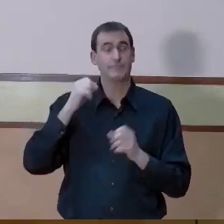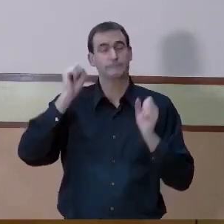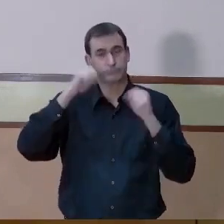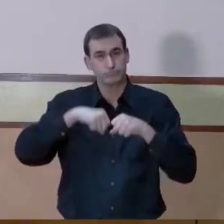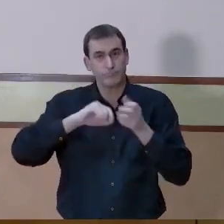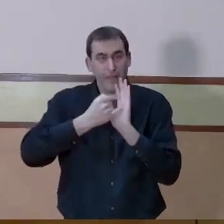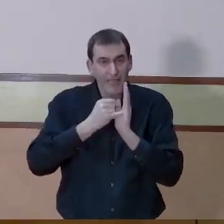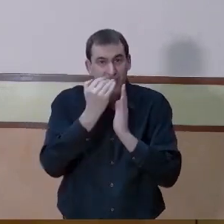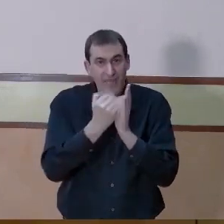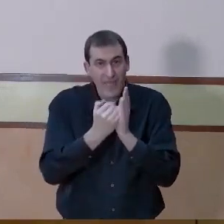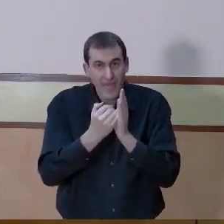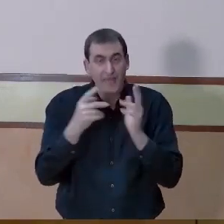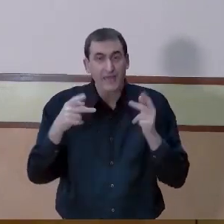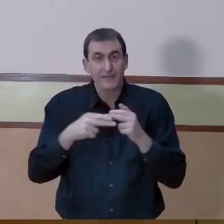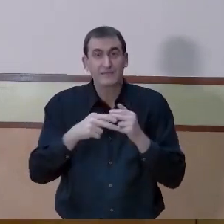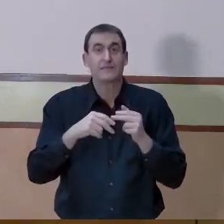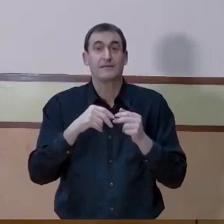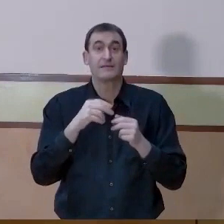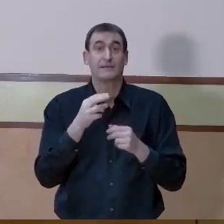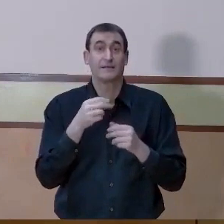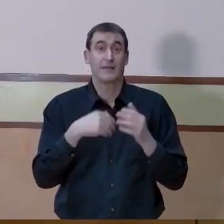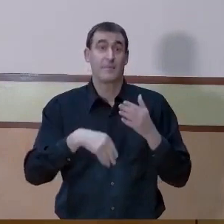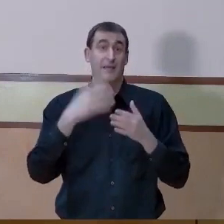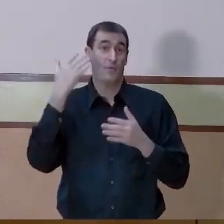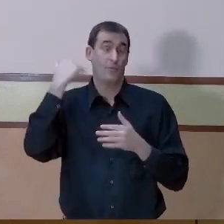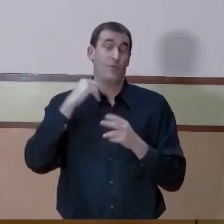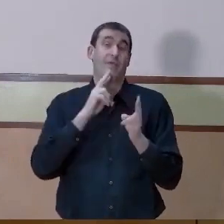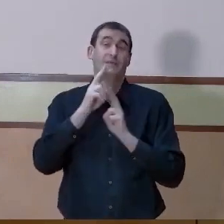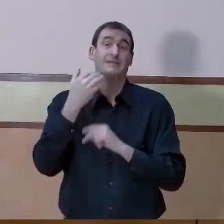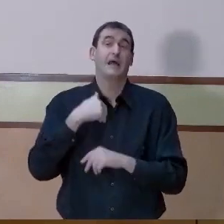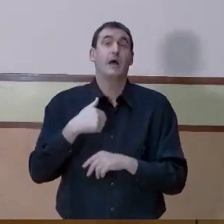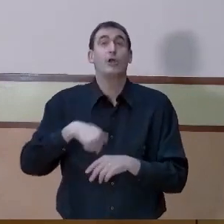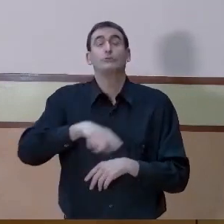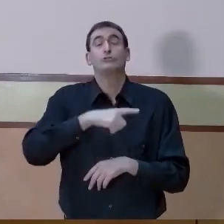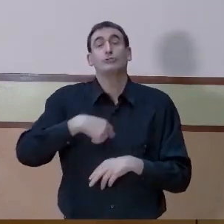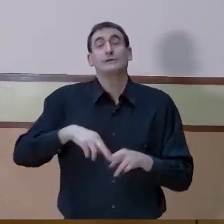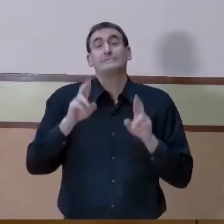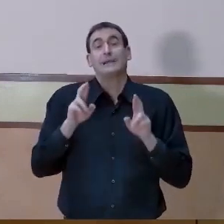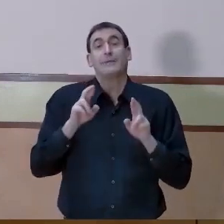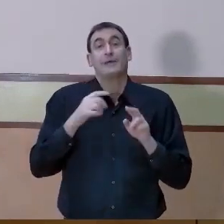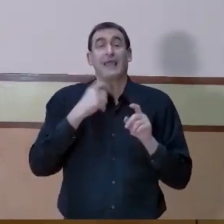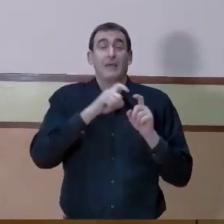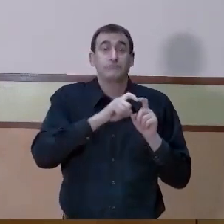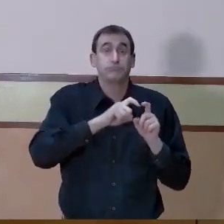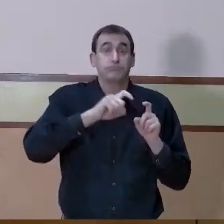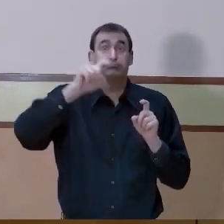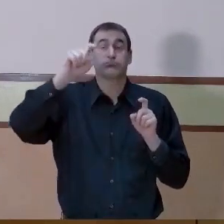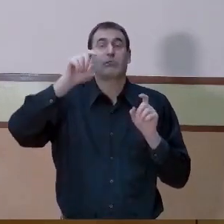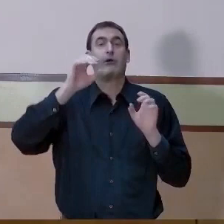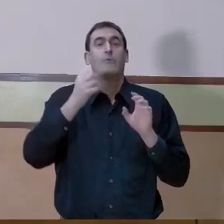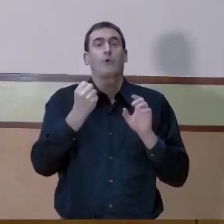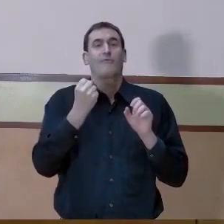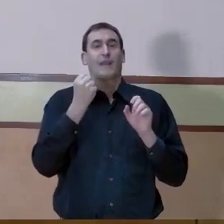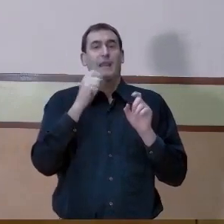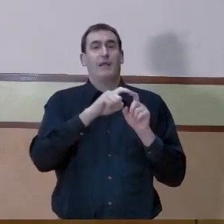anunciamos que el objetivo, lo que esperábamos era una frenada de la subida de casos